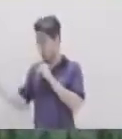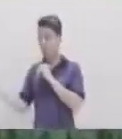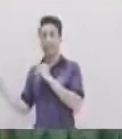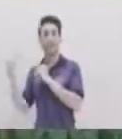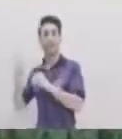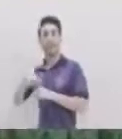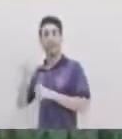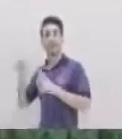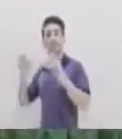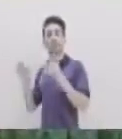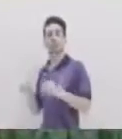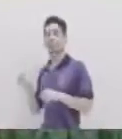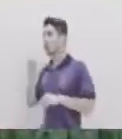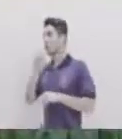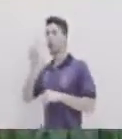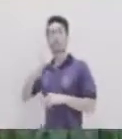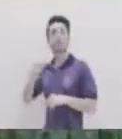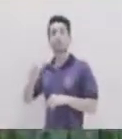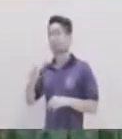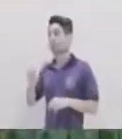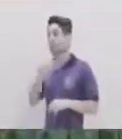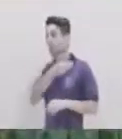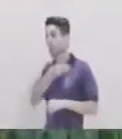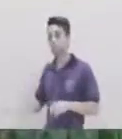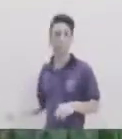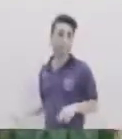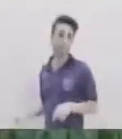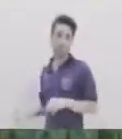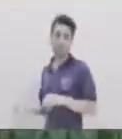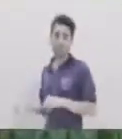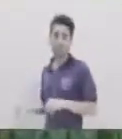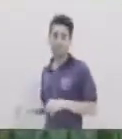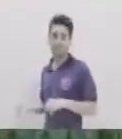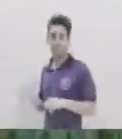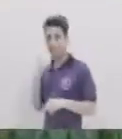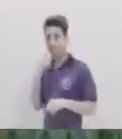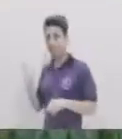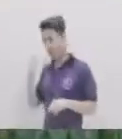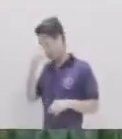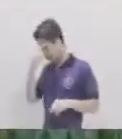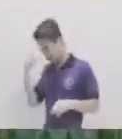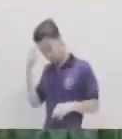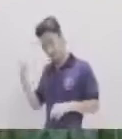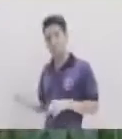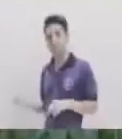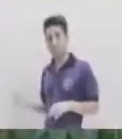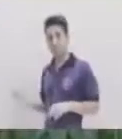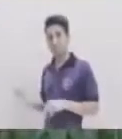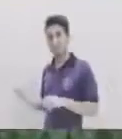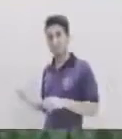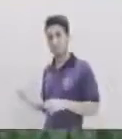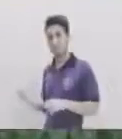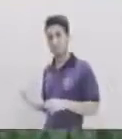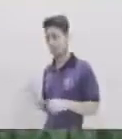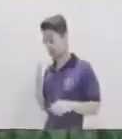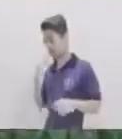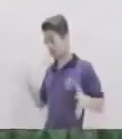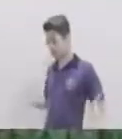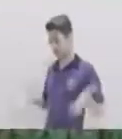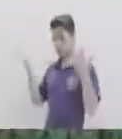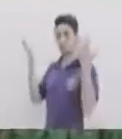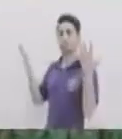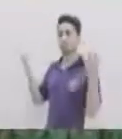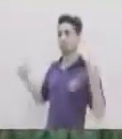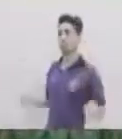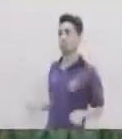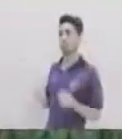demás Sin tener que mandar Sin tener que Como castigar A los demás Si no se saben Proyectar